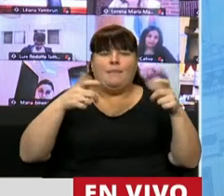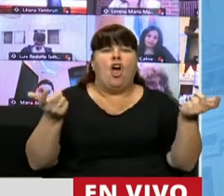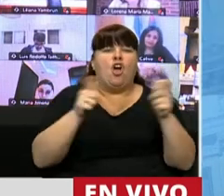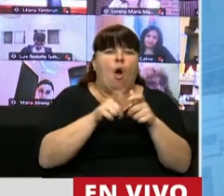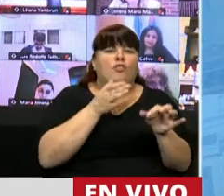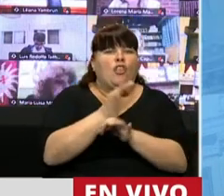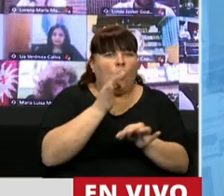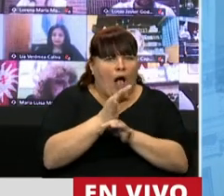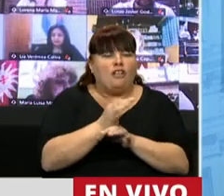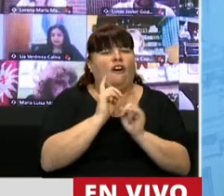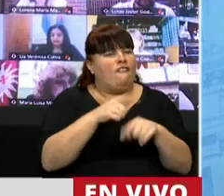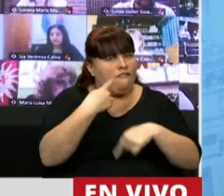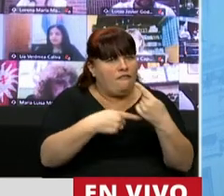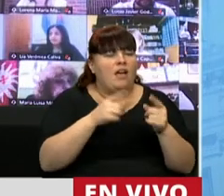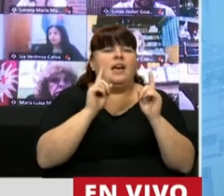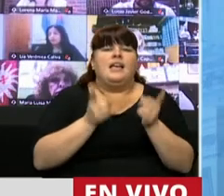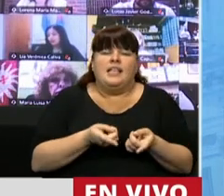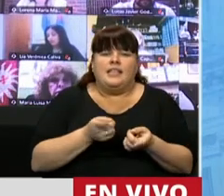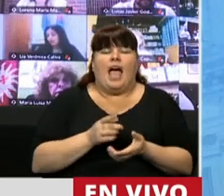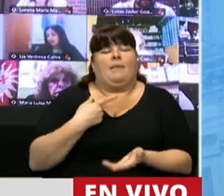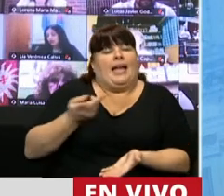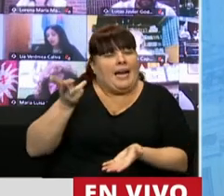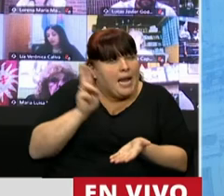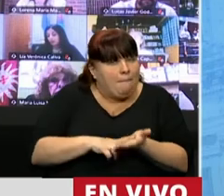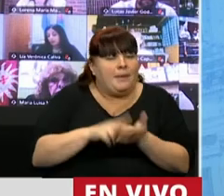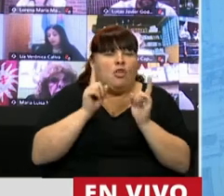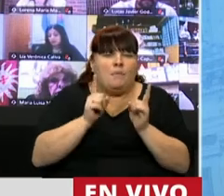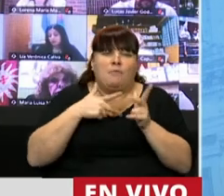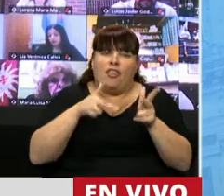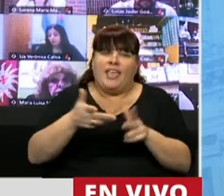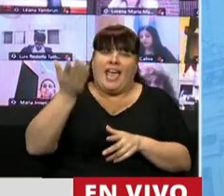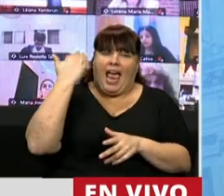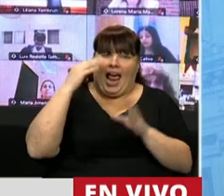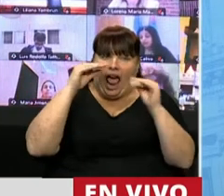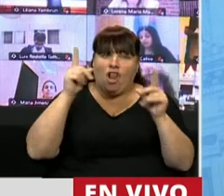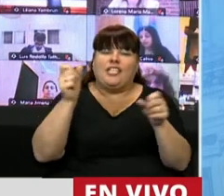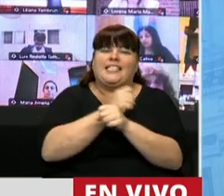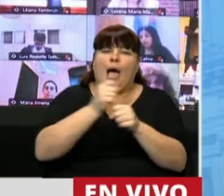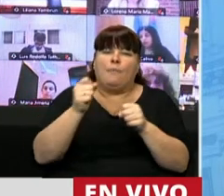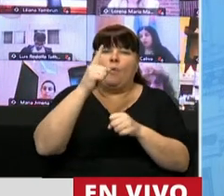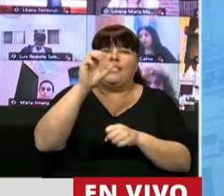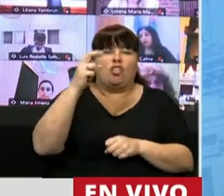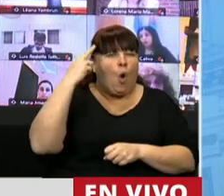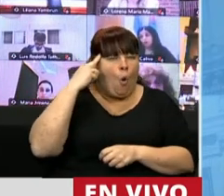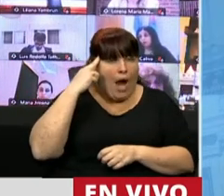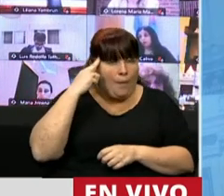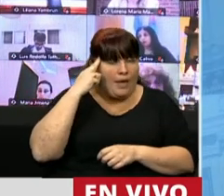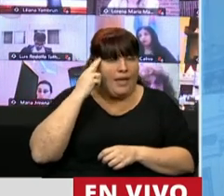las comisiones de educación. Y que también, repito lo mismo que dije la noche, que se sancionó el 109,